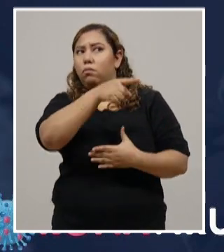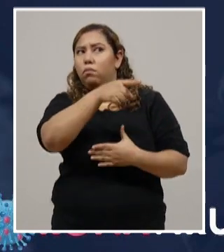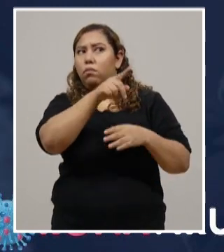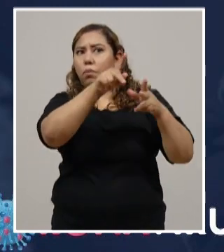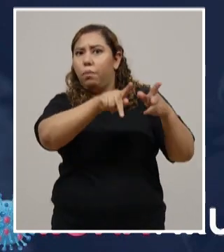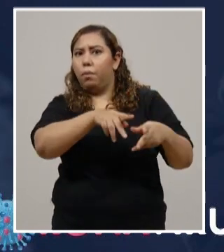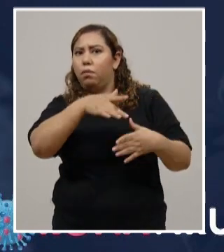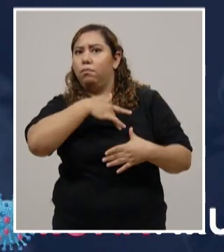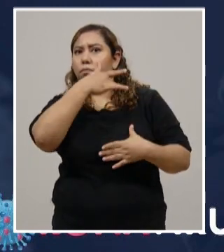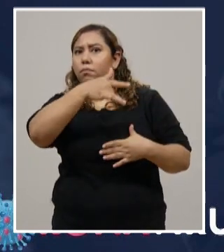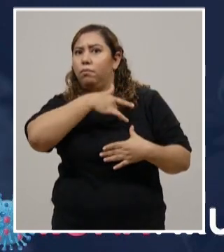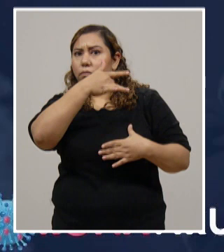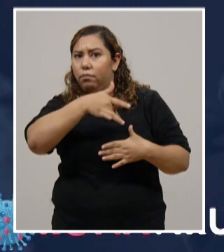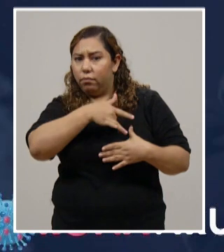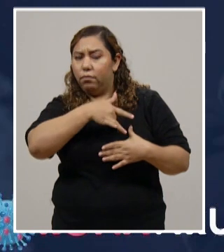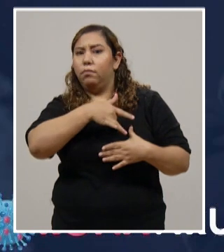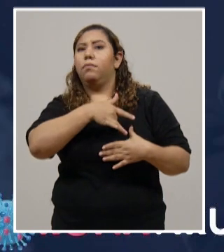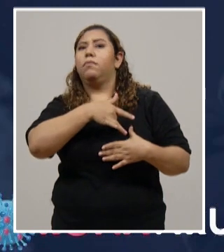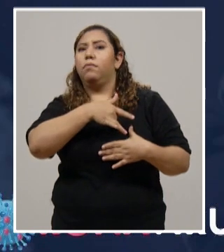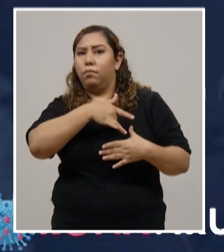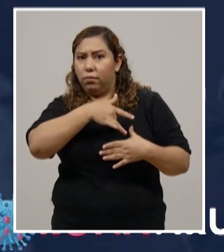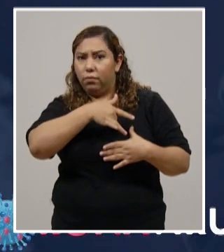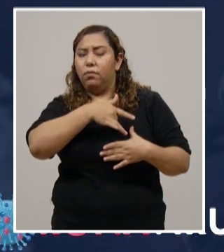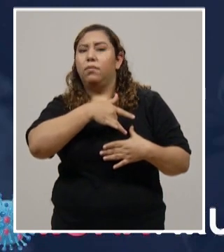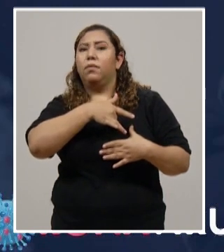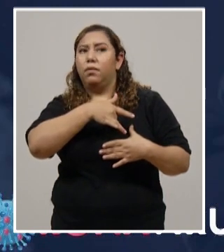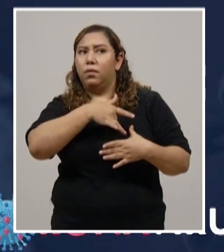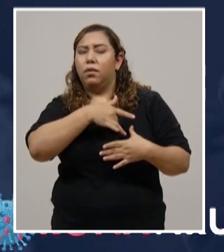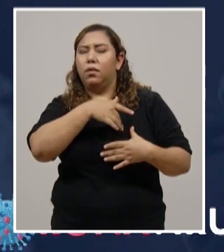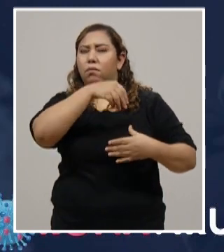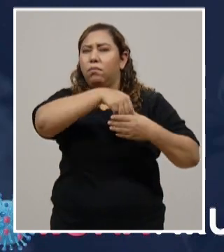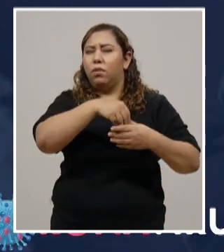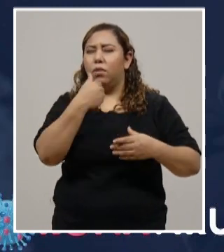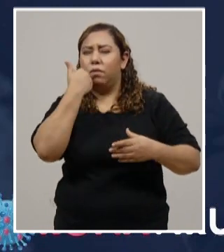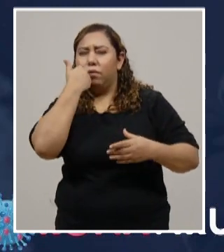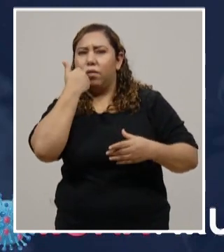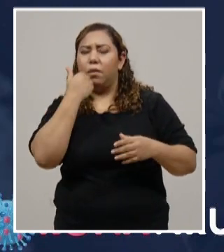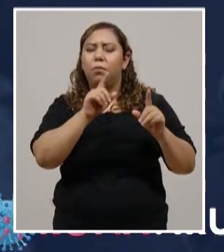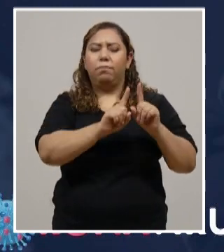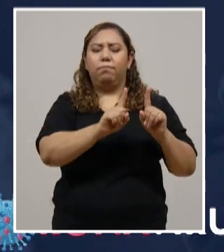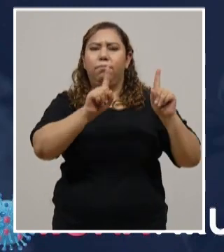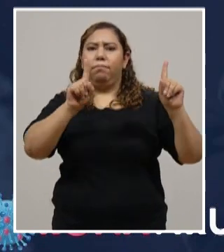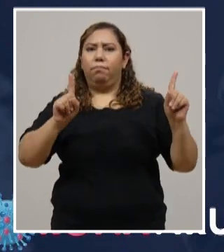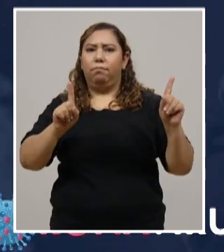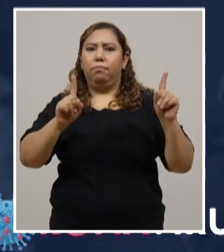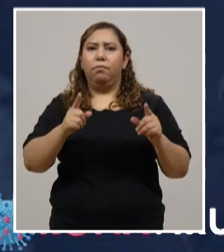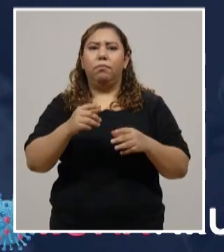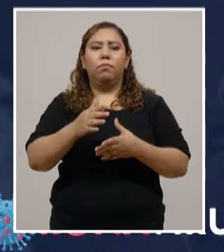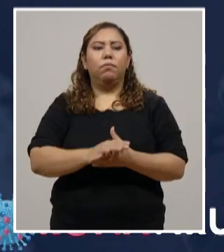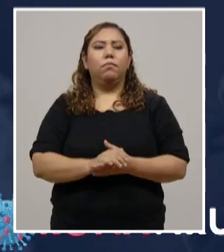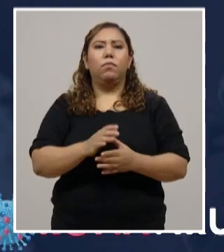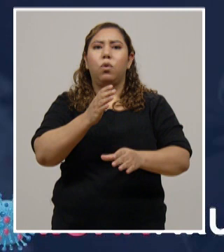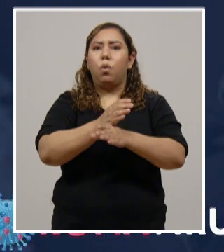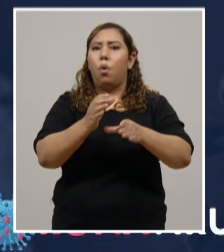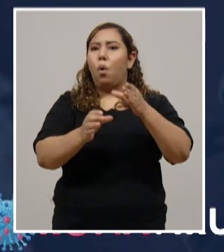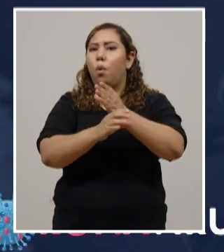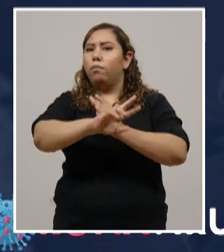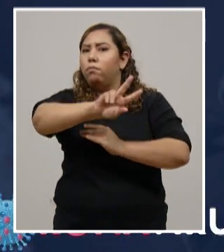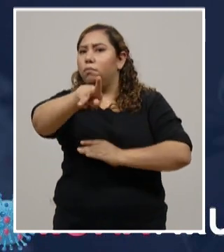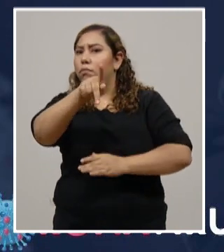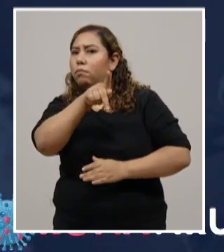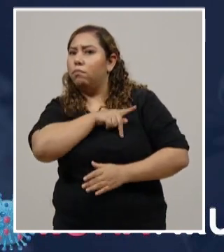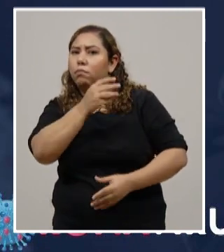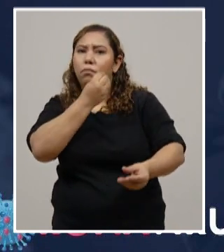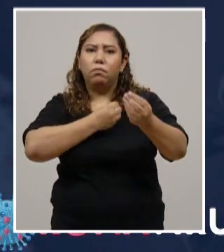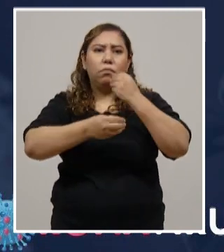no olvide mantener el distanciamiento. No comparta alimentos ni comparta utensilios de uso personal. Siempre, incluso